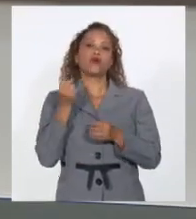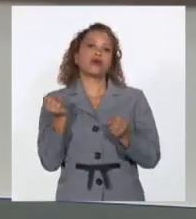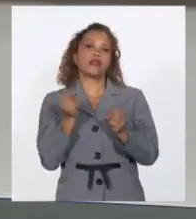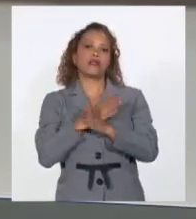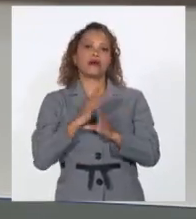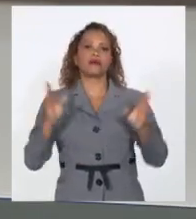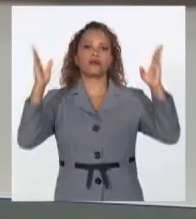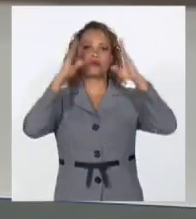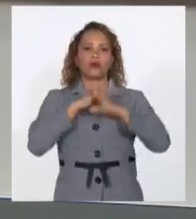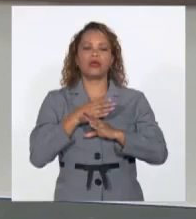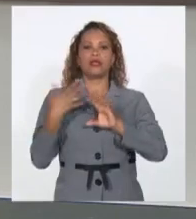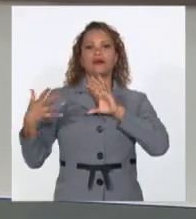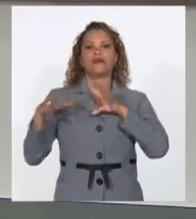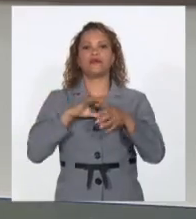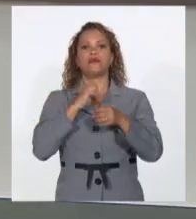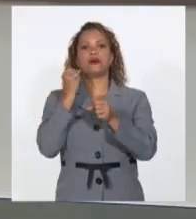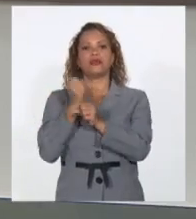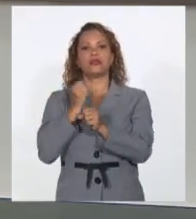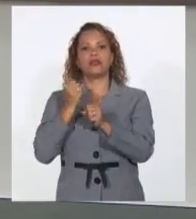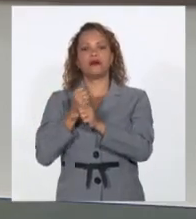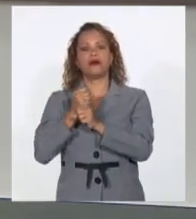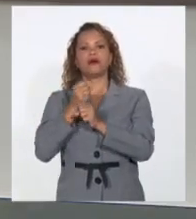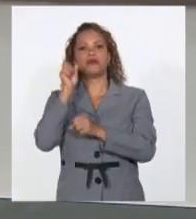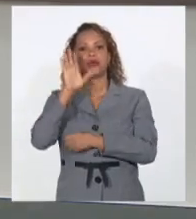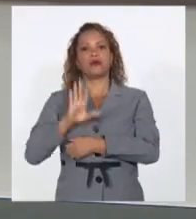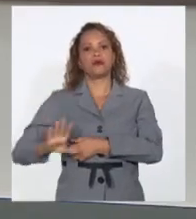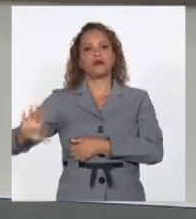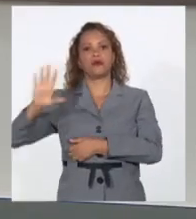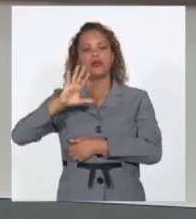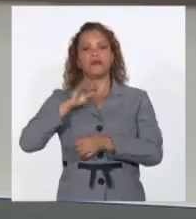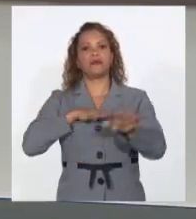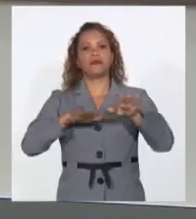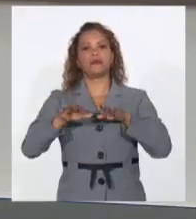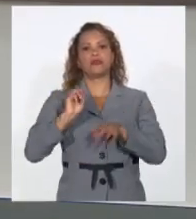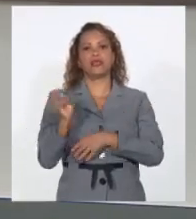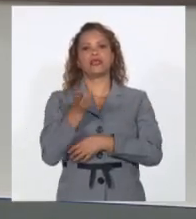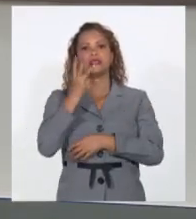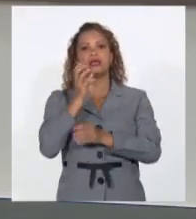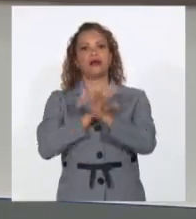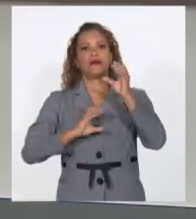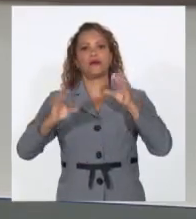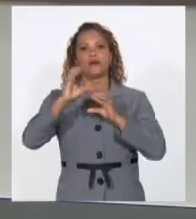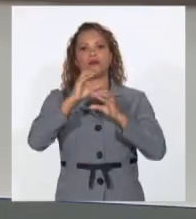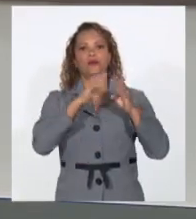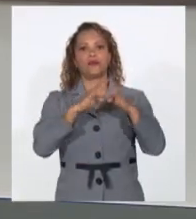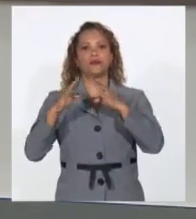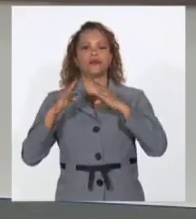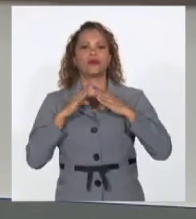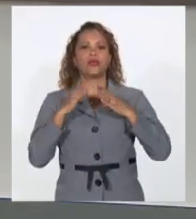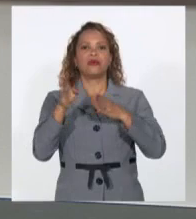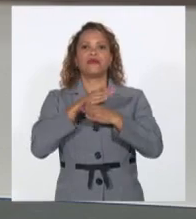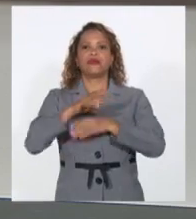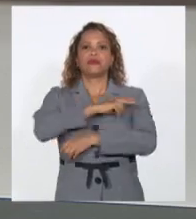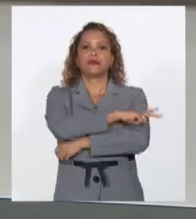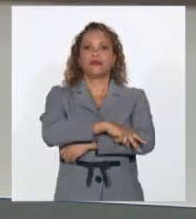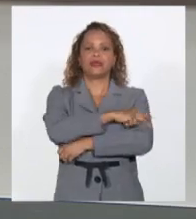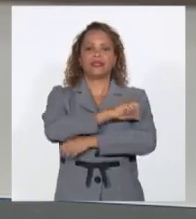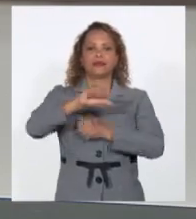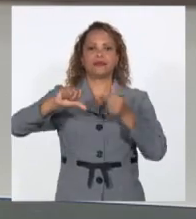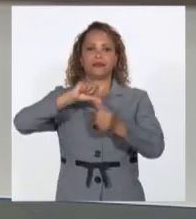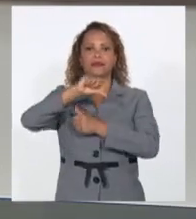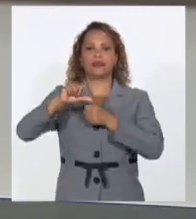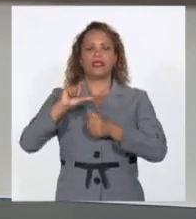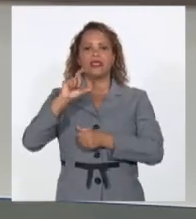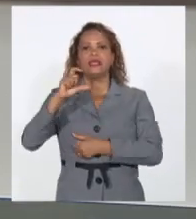conducta manipuladora de la Unión Europea en la preparación de la Tercera Cumbre de la Comunidad de Estados Latinoamericanos y Caribeños CELAC